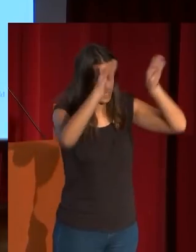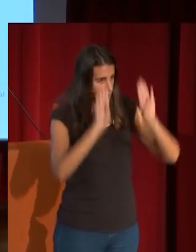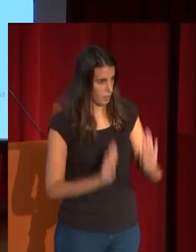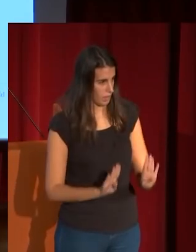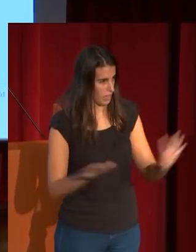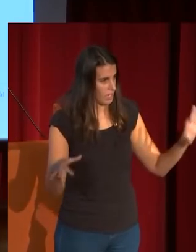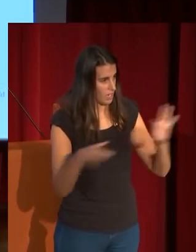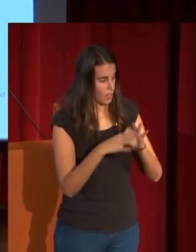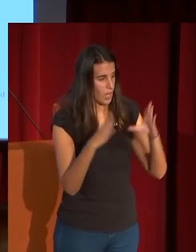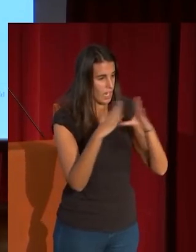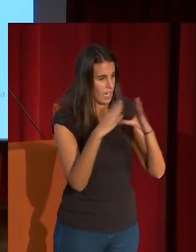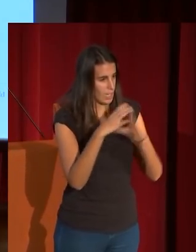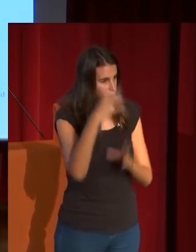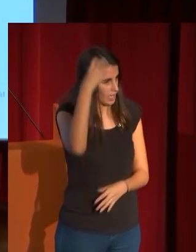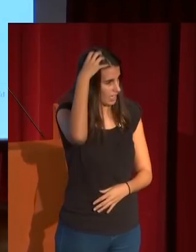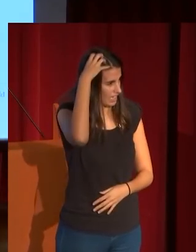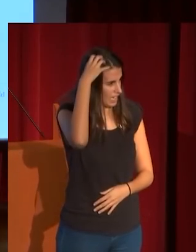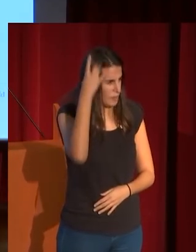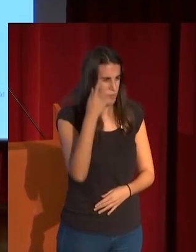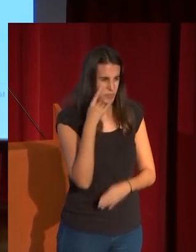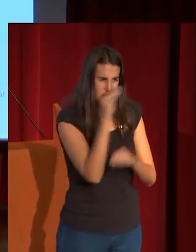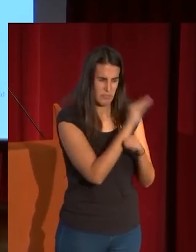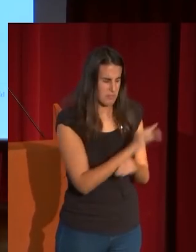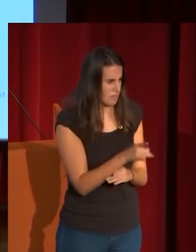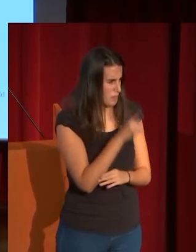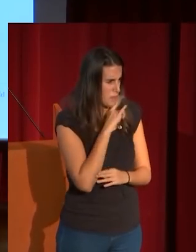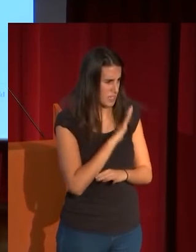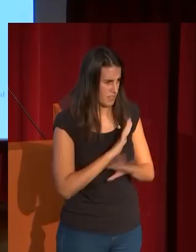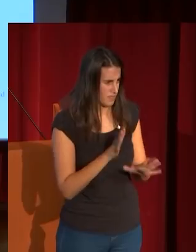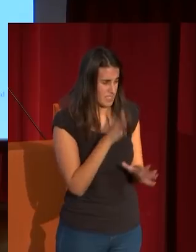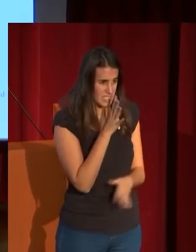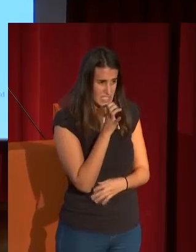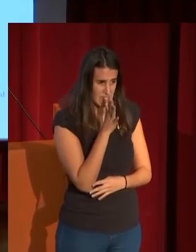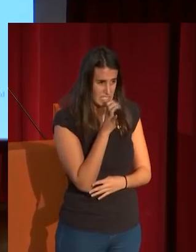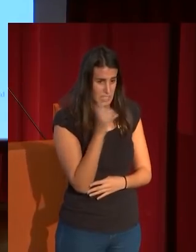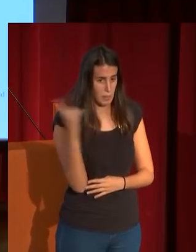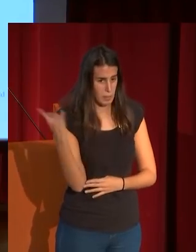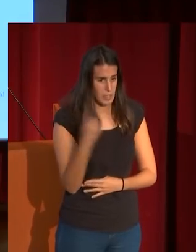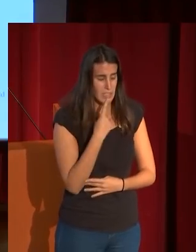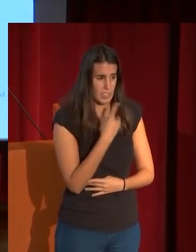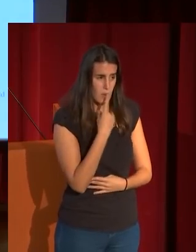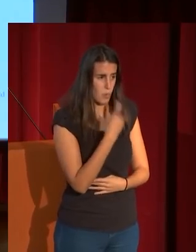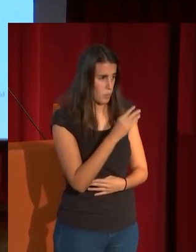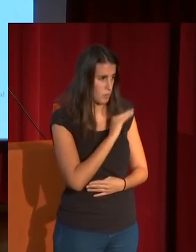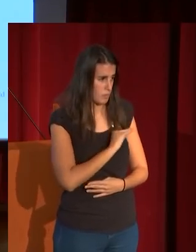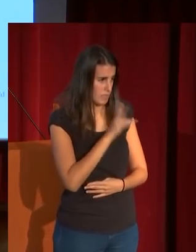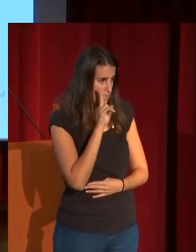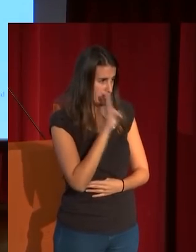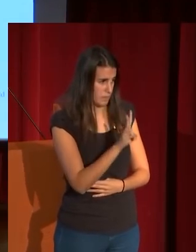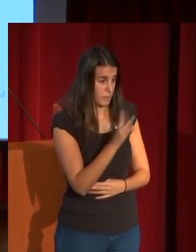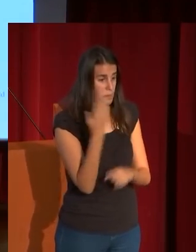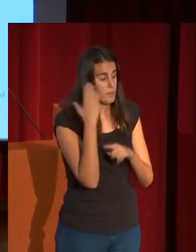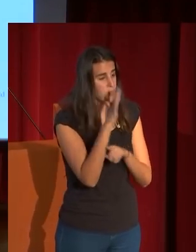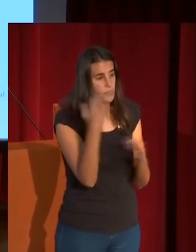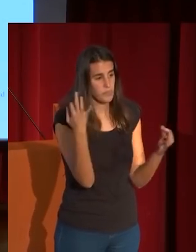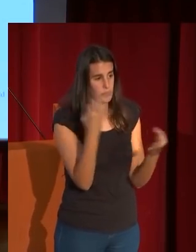capilla real que está en el Metropolitan están en muy mal estado pero este de Zagreb pues realmente nos muestra esta batalla de Isos y nos muestra